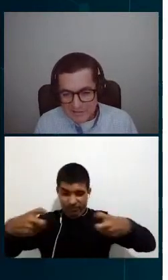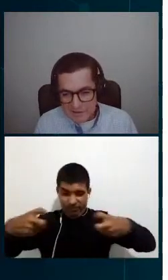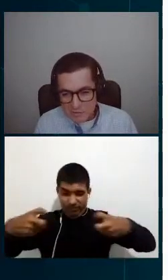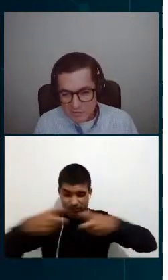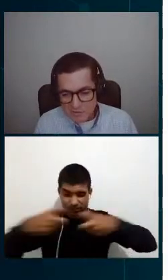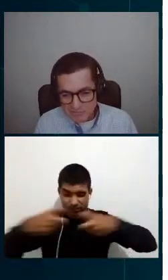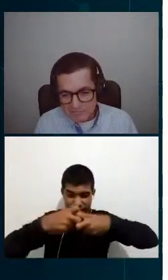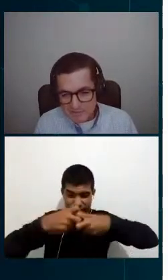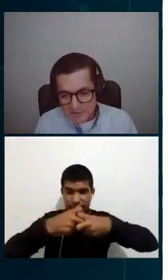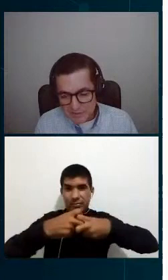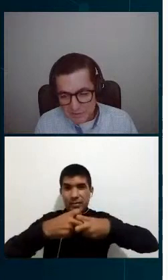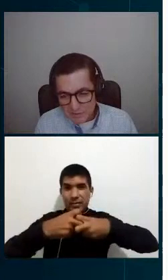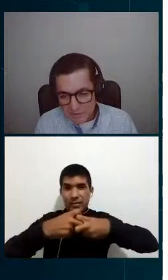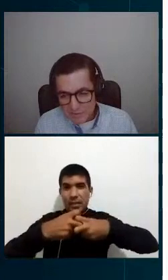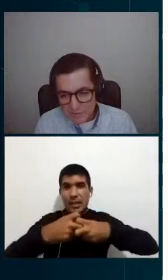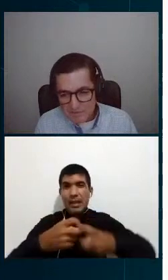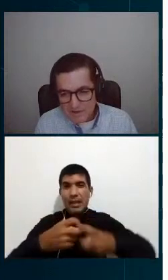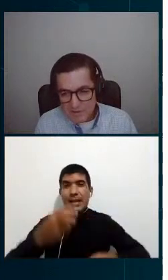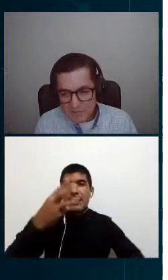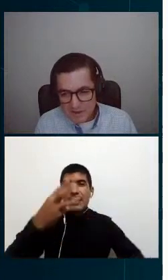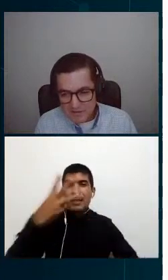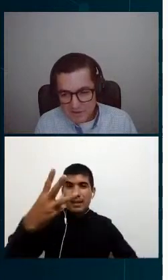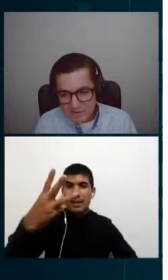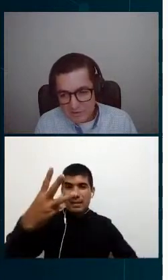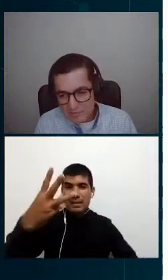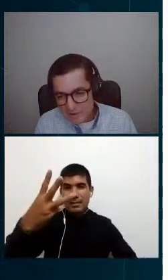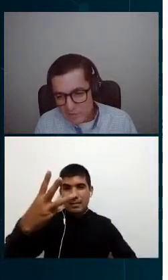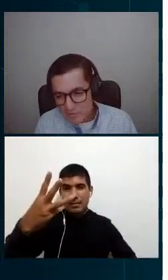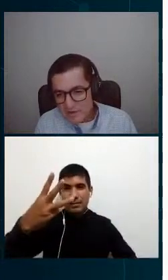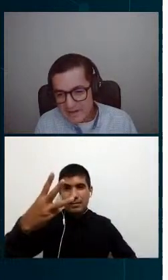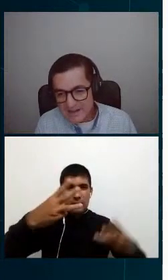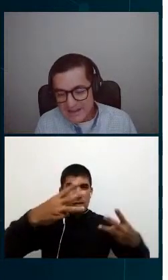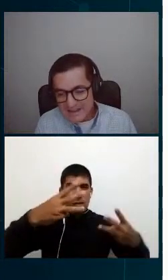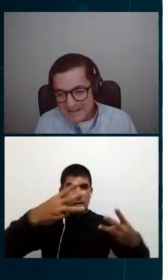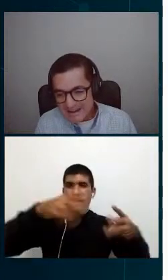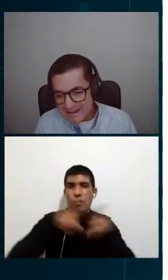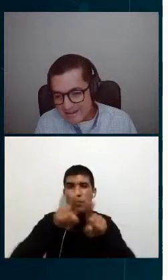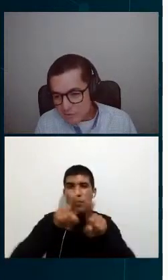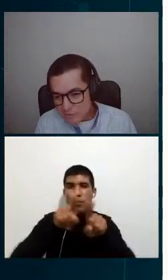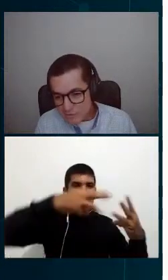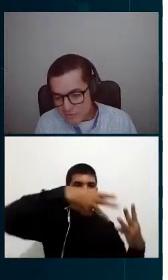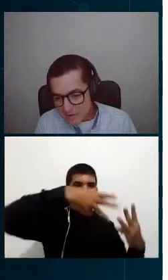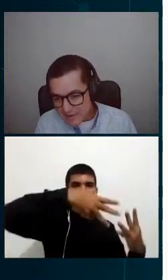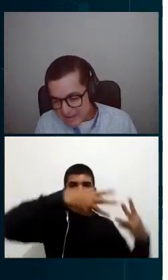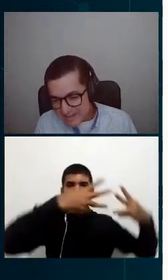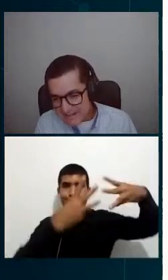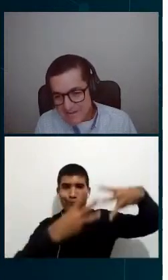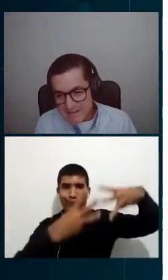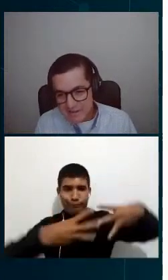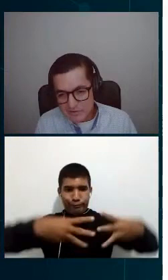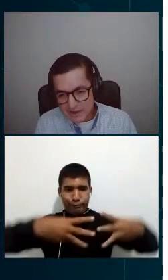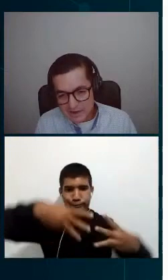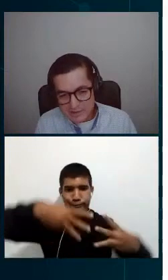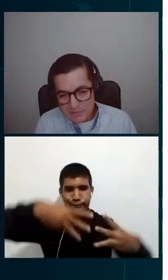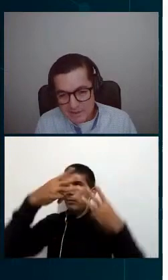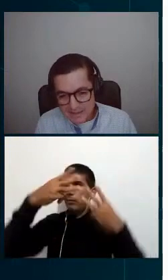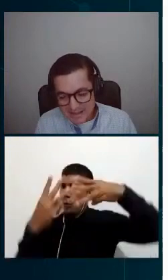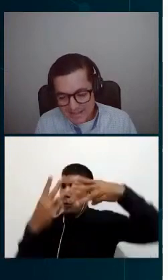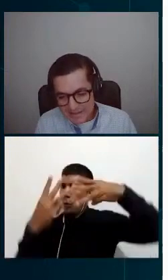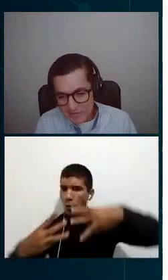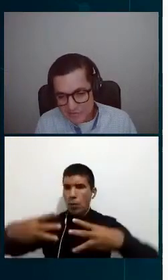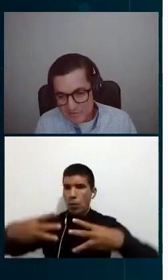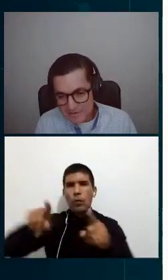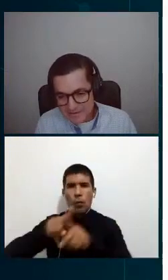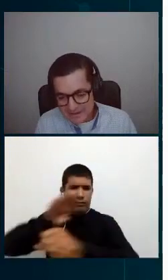de distribución no somos una empresa de comunicaciones entonces para nosotros el reto de verdad o sea el reto